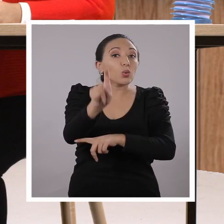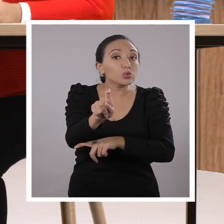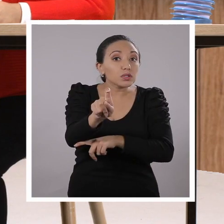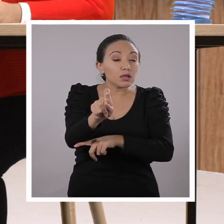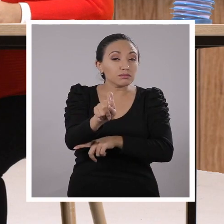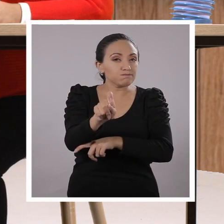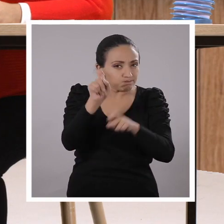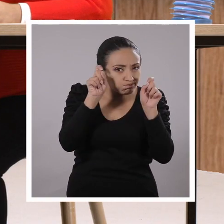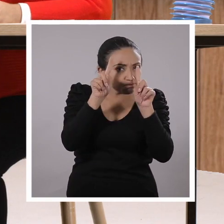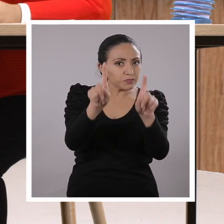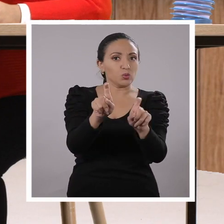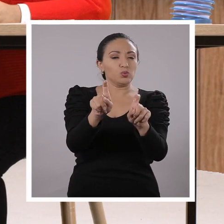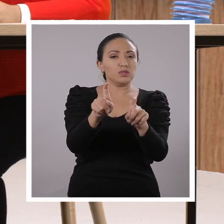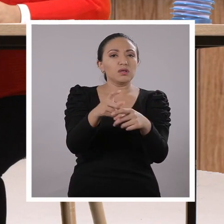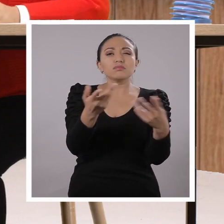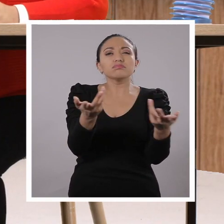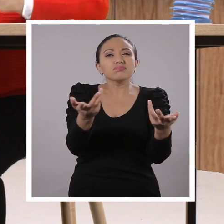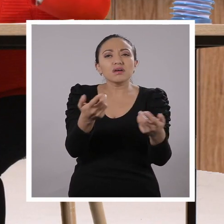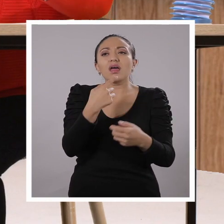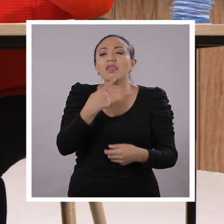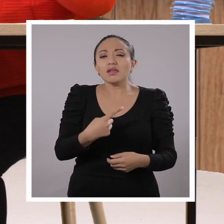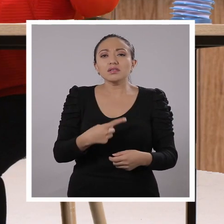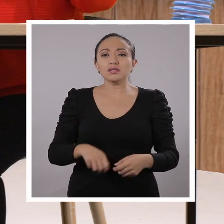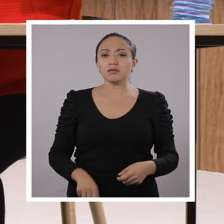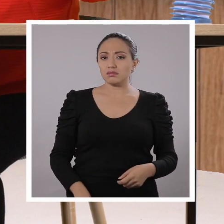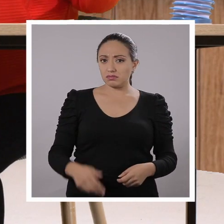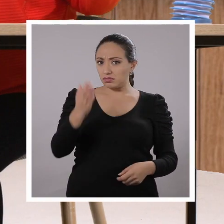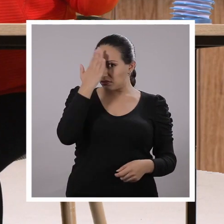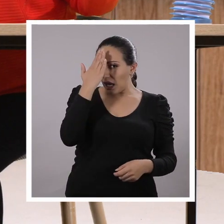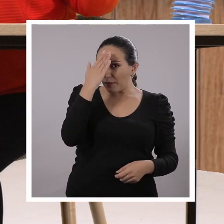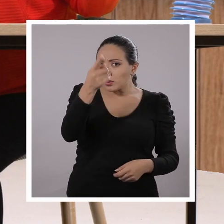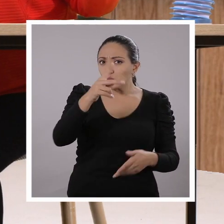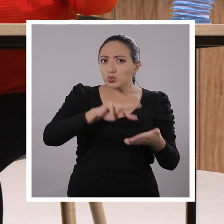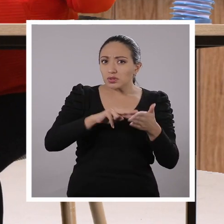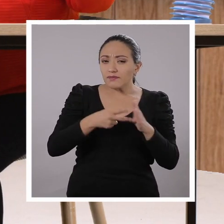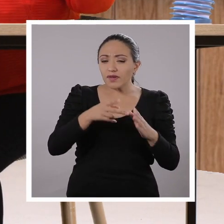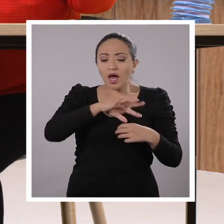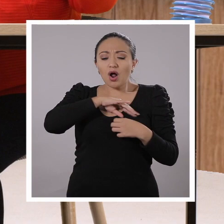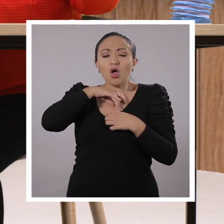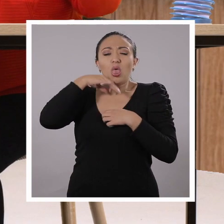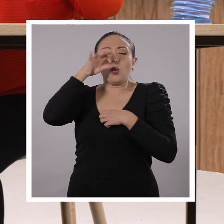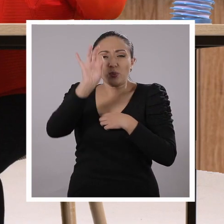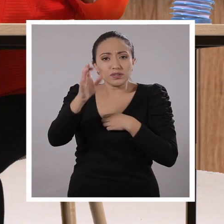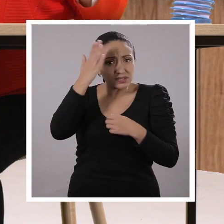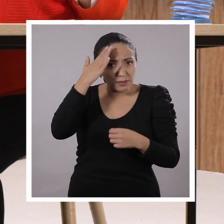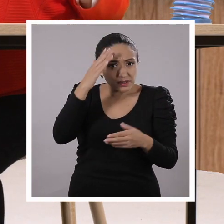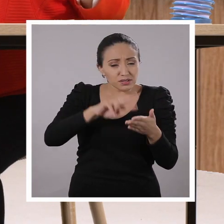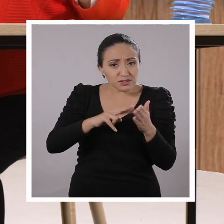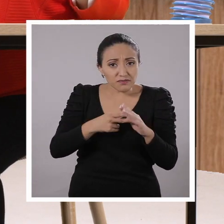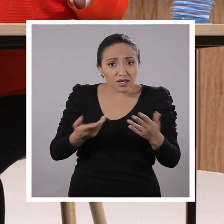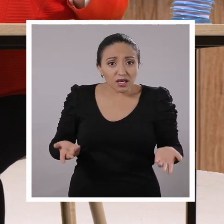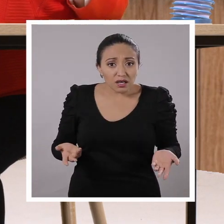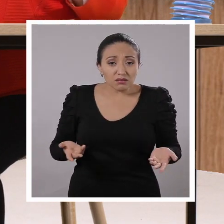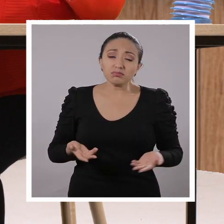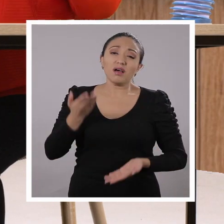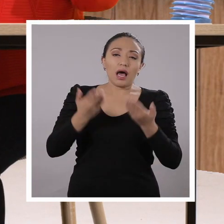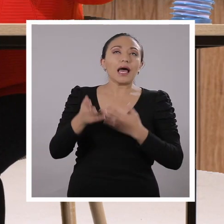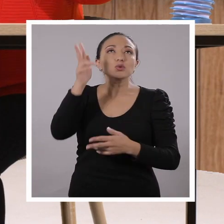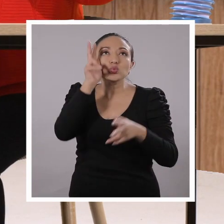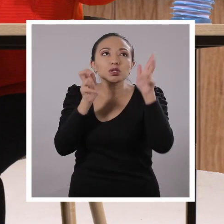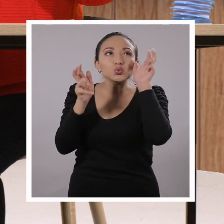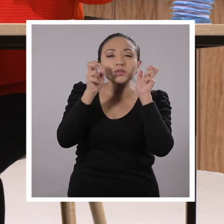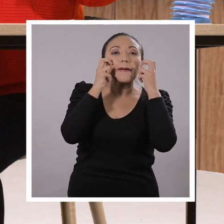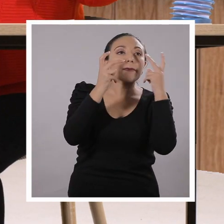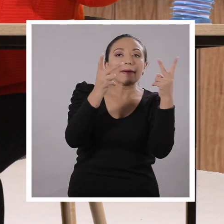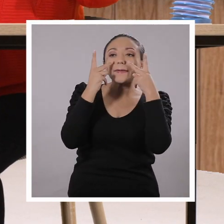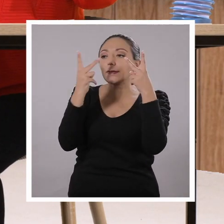una pregunta provocadora de Santi. Nos decía, ¿sabemos lo que es el COVID-19, lo que es el coronavirus? De